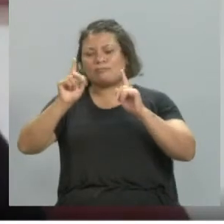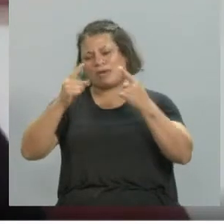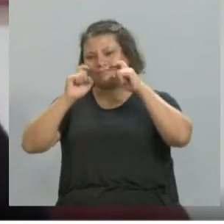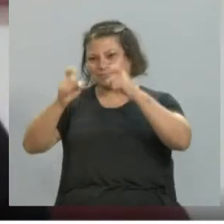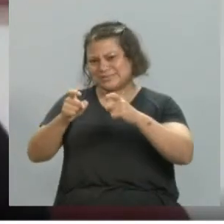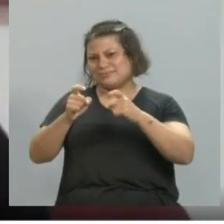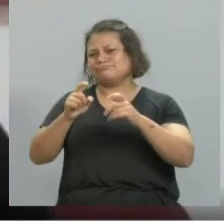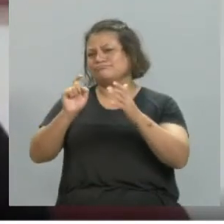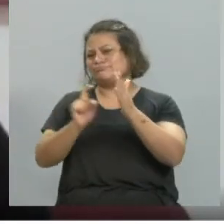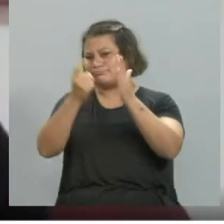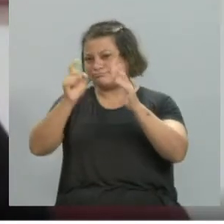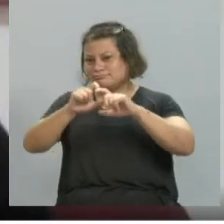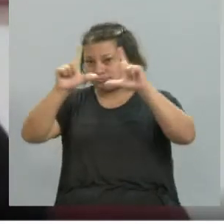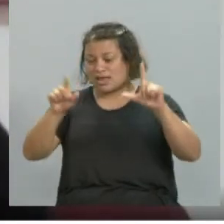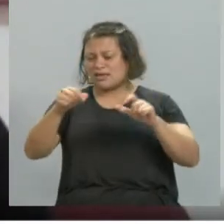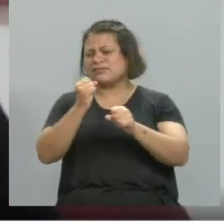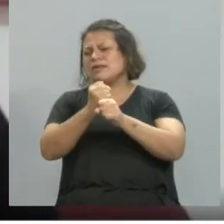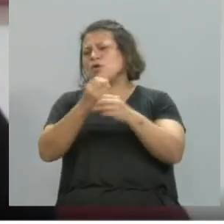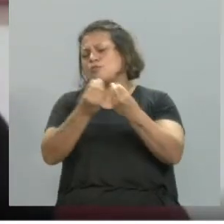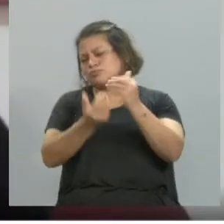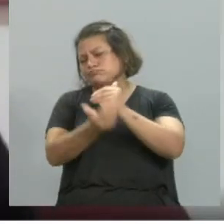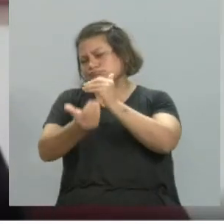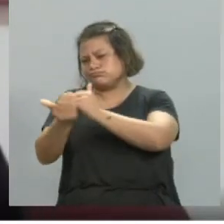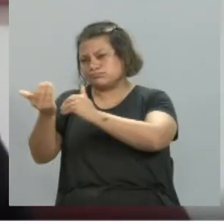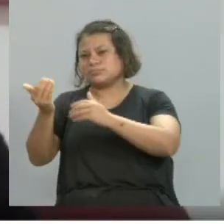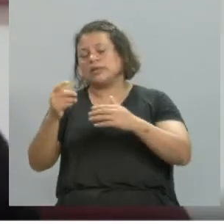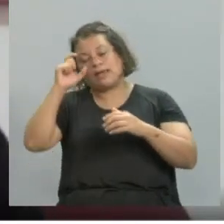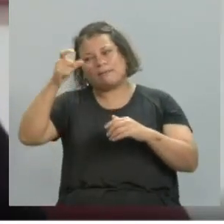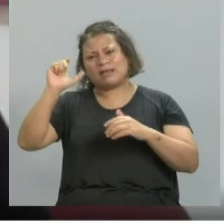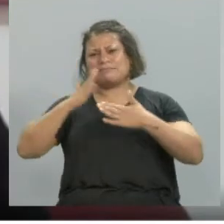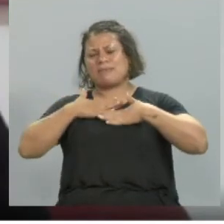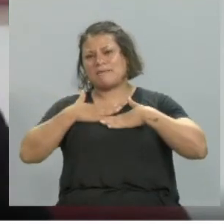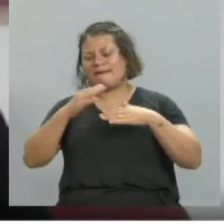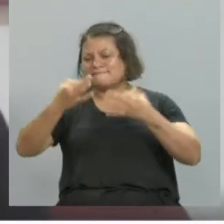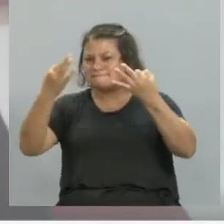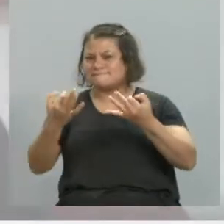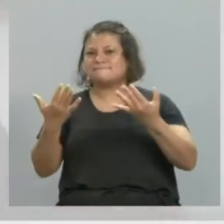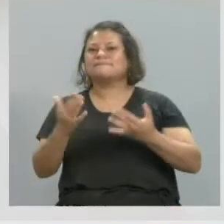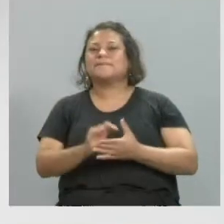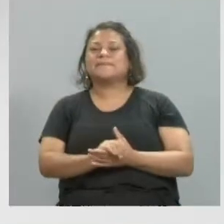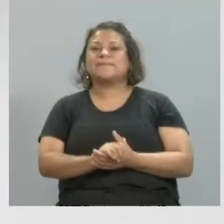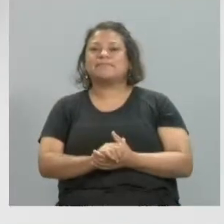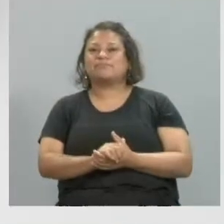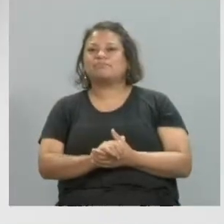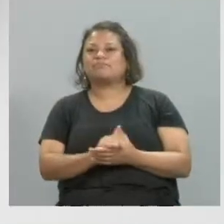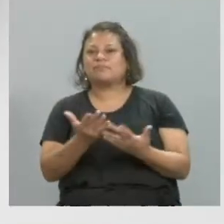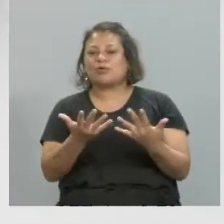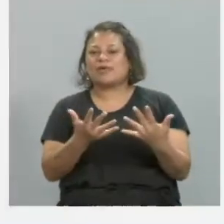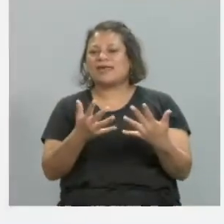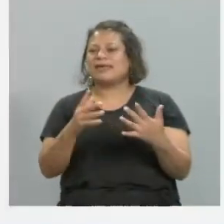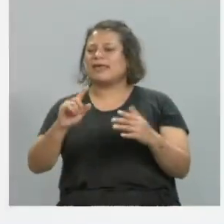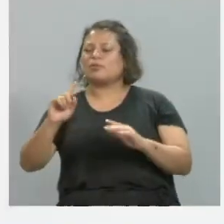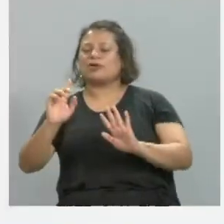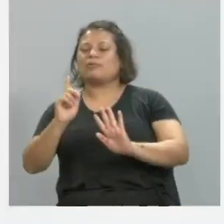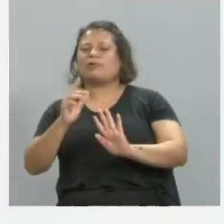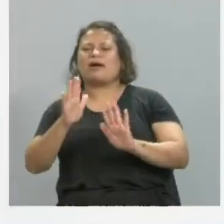trabajos, así que bueno, nada, es una experiencia para mí muy buena porque tiene que ver con salirse de la individualidad